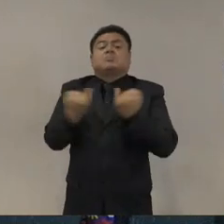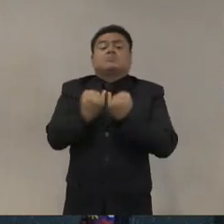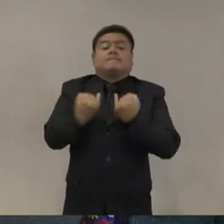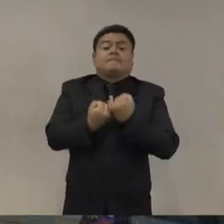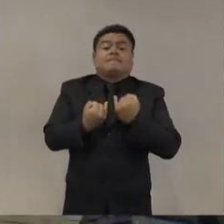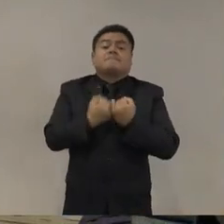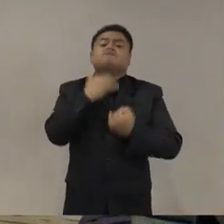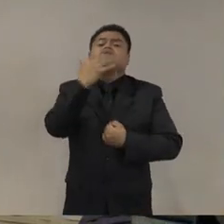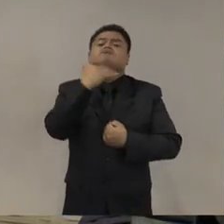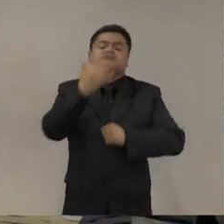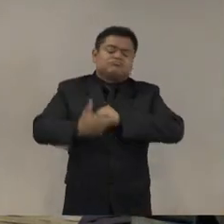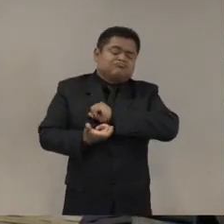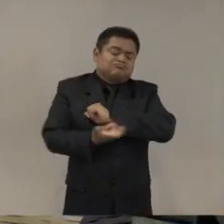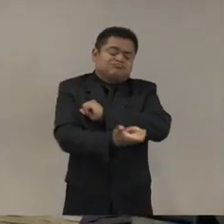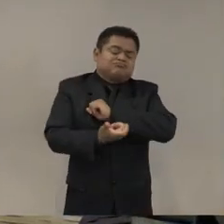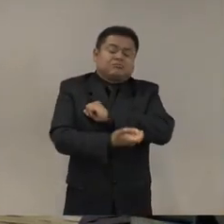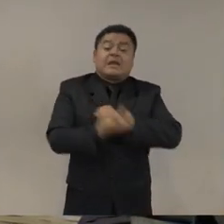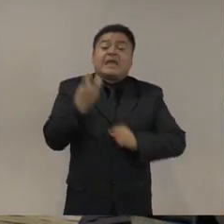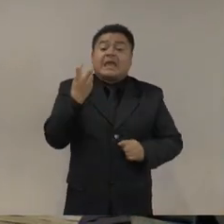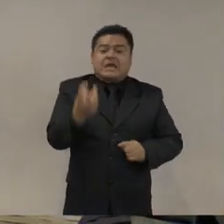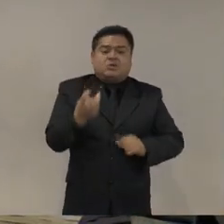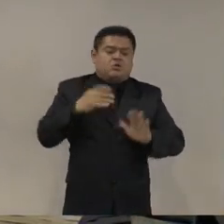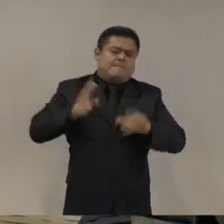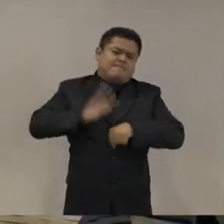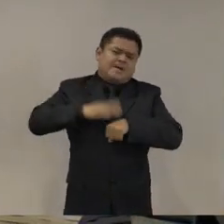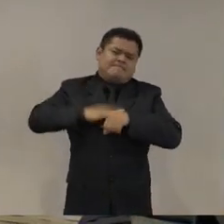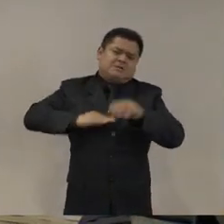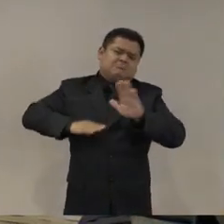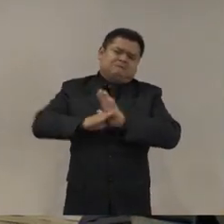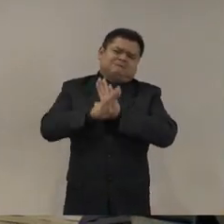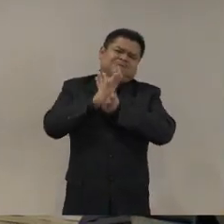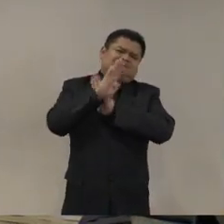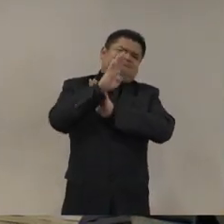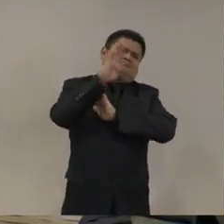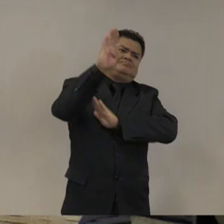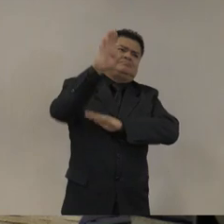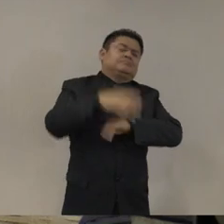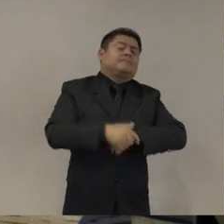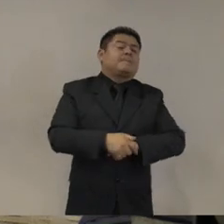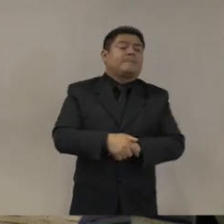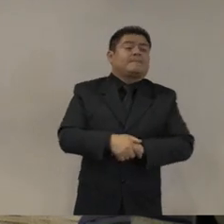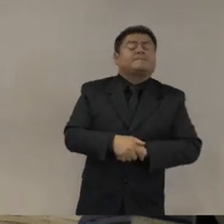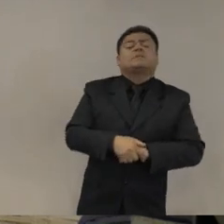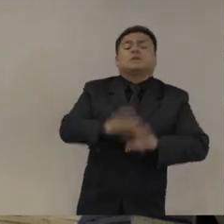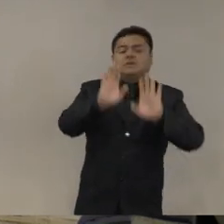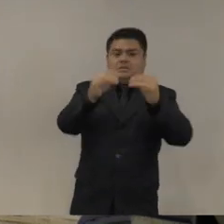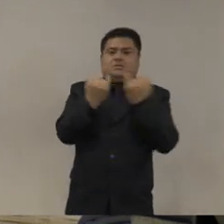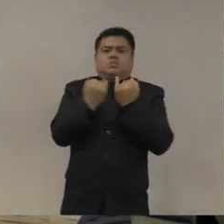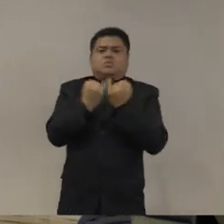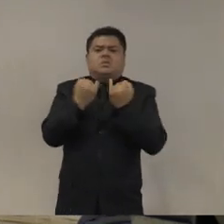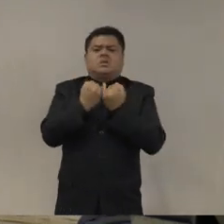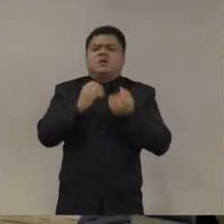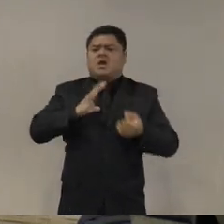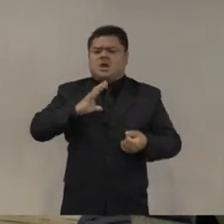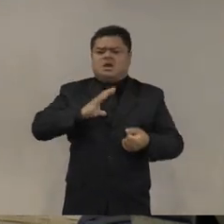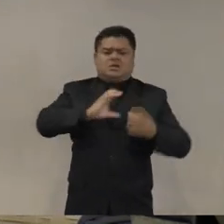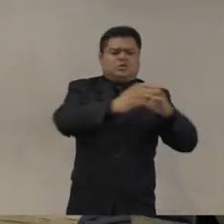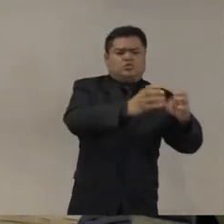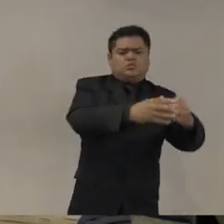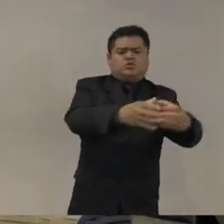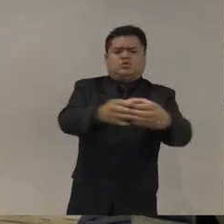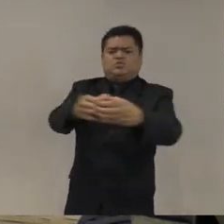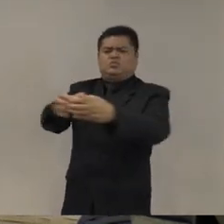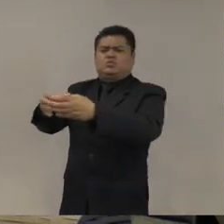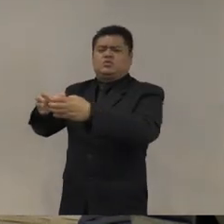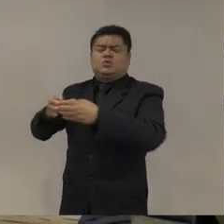redes macrocriminales, y si ustedes quieren entender que es una red macrocriminal, hay que pensar